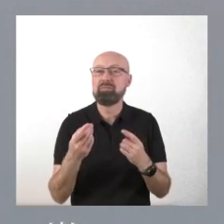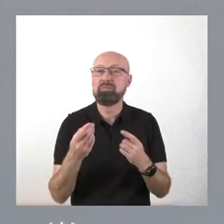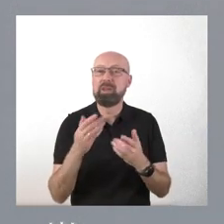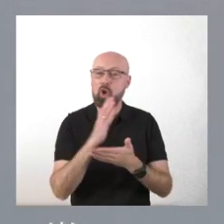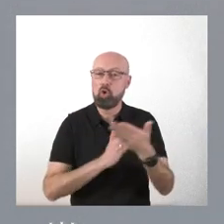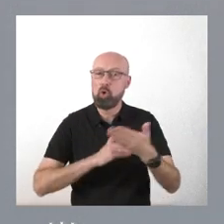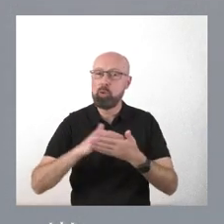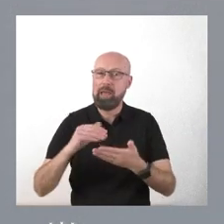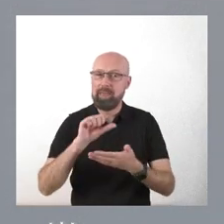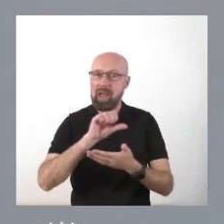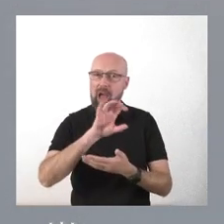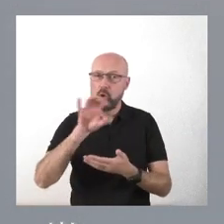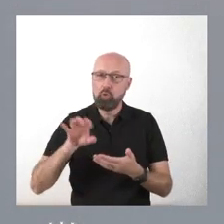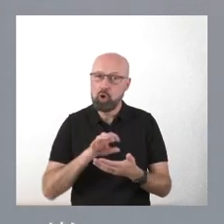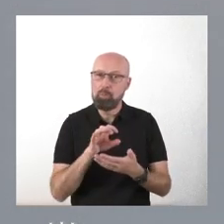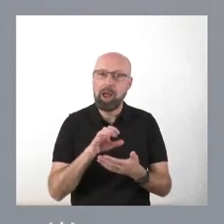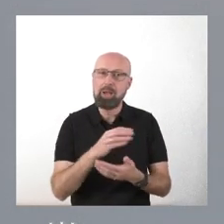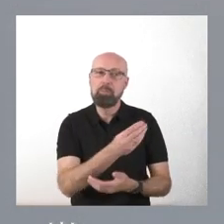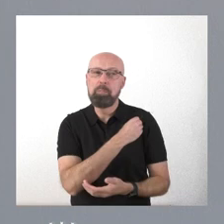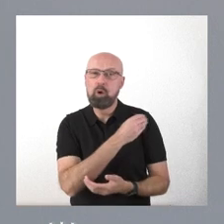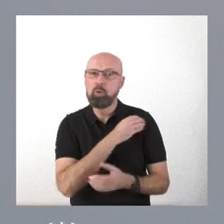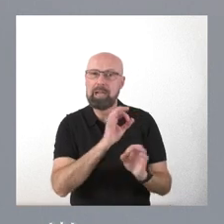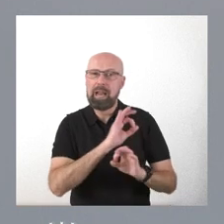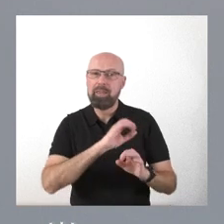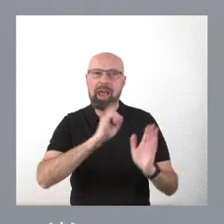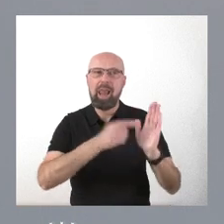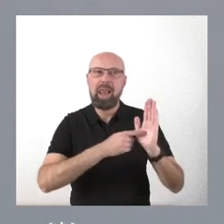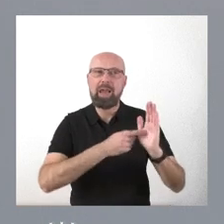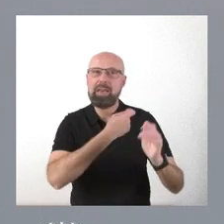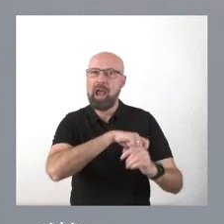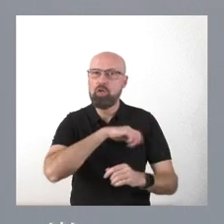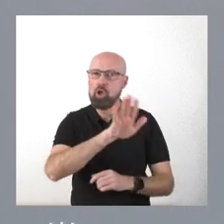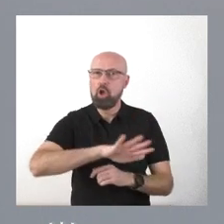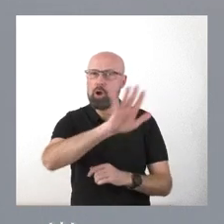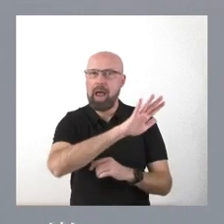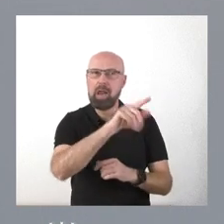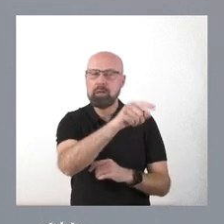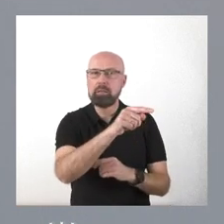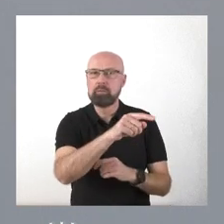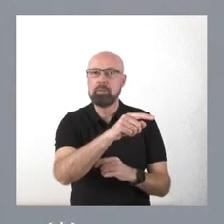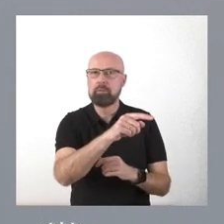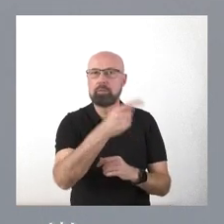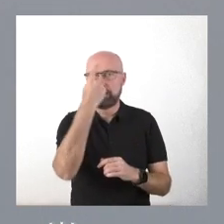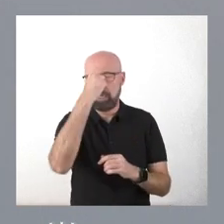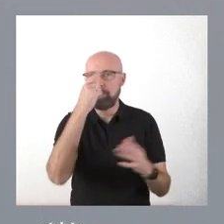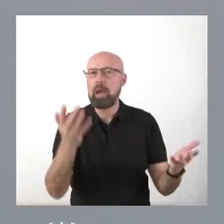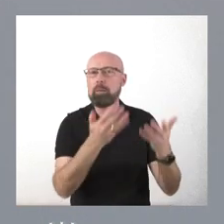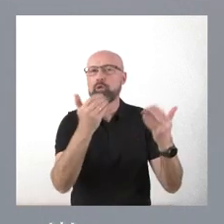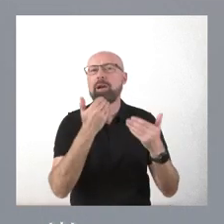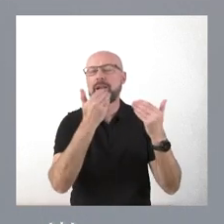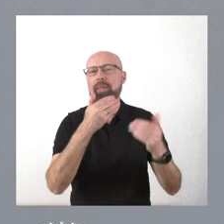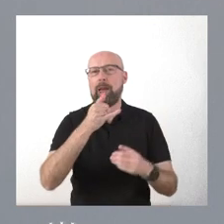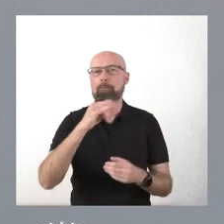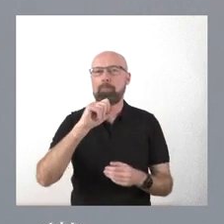comunidades autónomas. Esta es una ley, la ley nacional, que, como saben ustedes, el impulso final es de Bildu y de Esquerra Republicana de